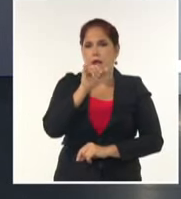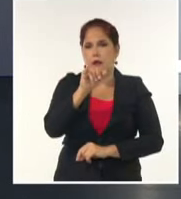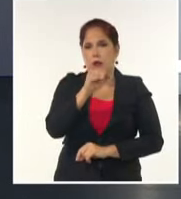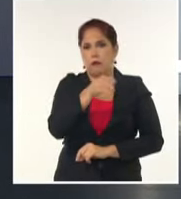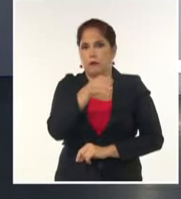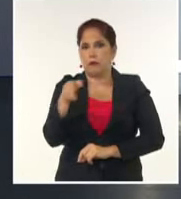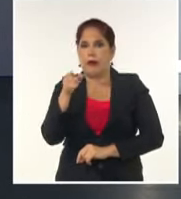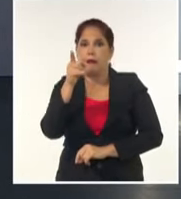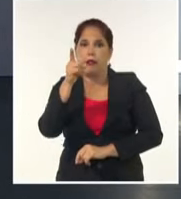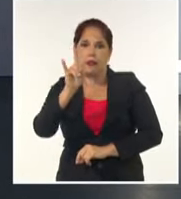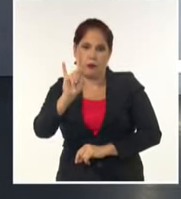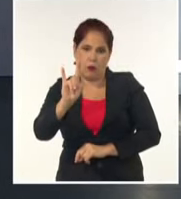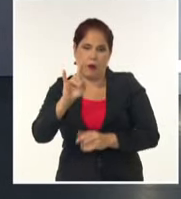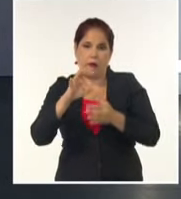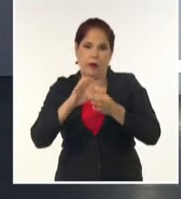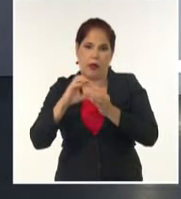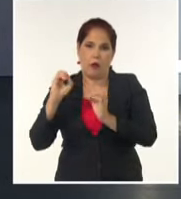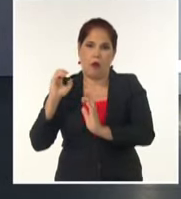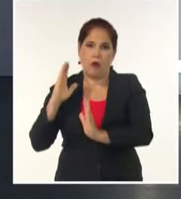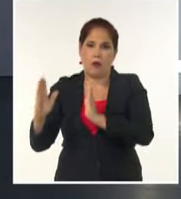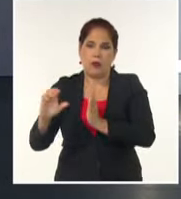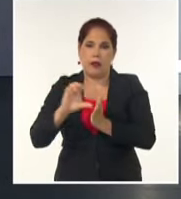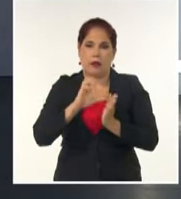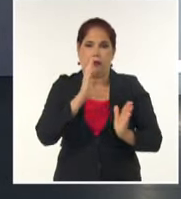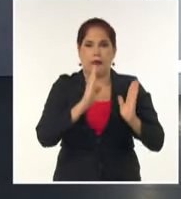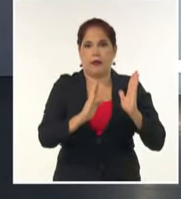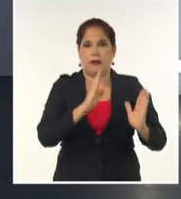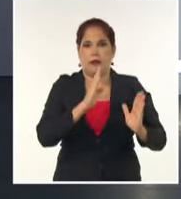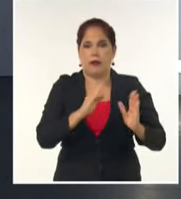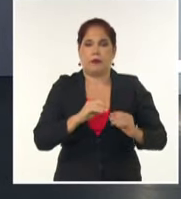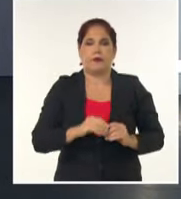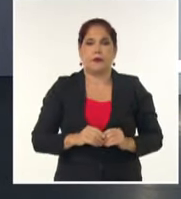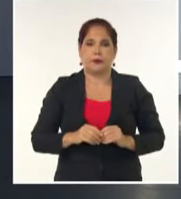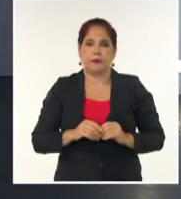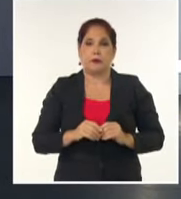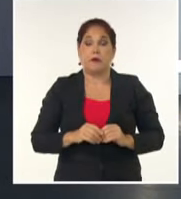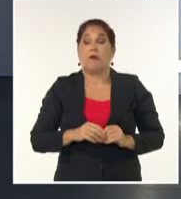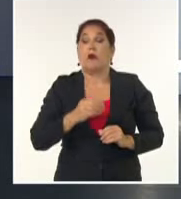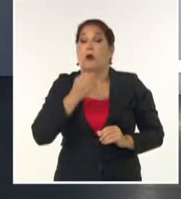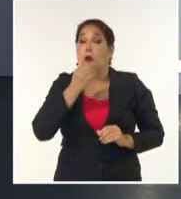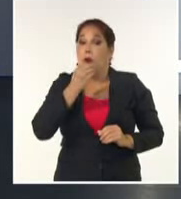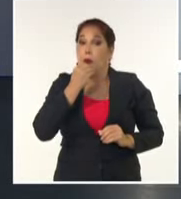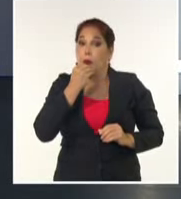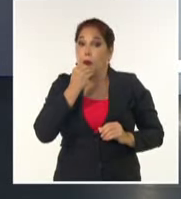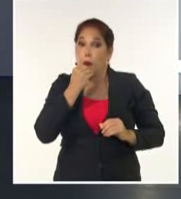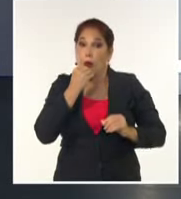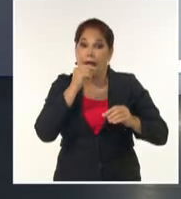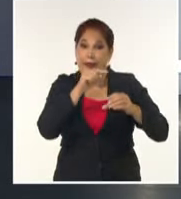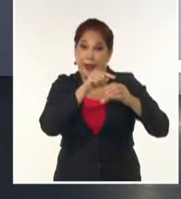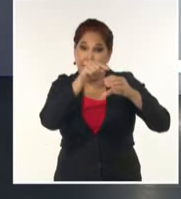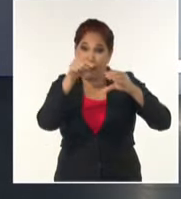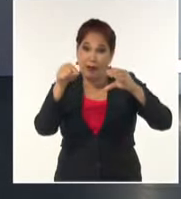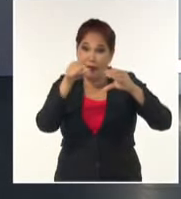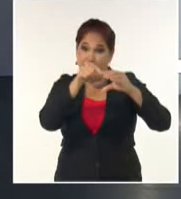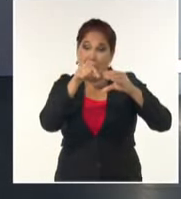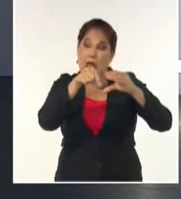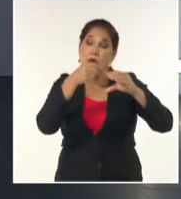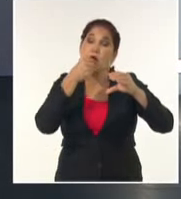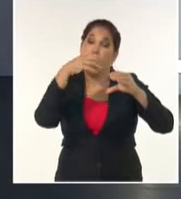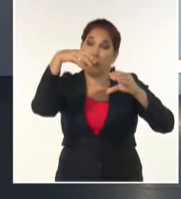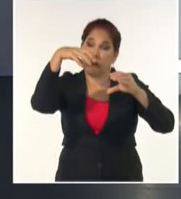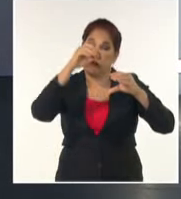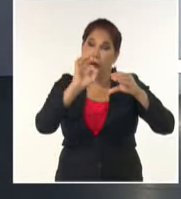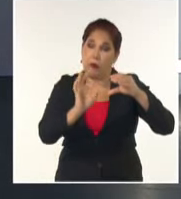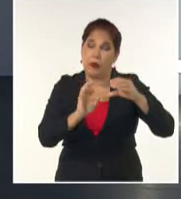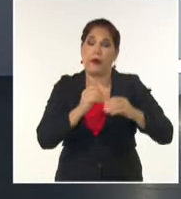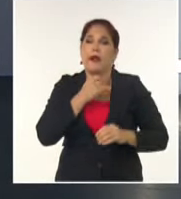19 grados Celsius en el occidente y centro, puntualmente hacia zonas del interior pudiera haber valores inferiores por este predominio de poca nubosidad. En